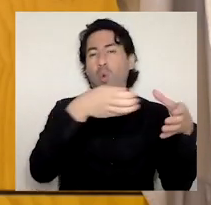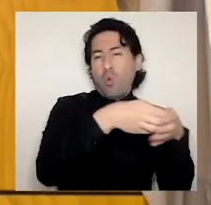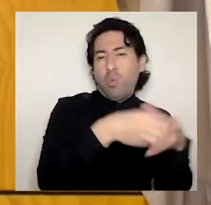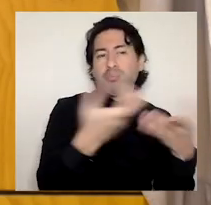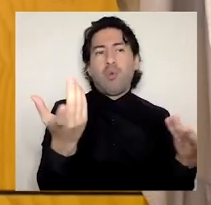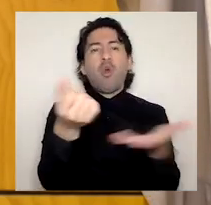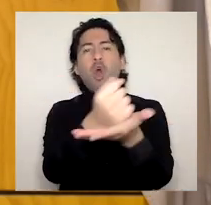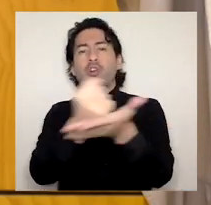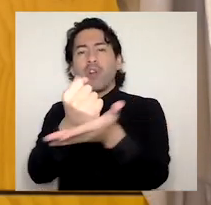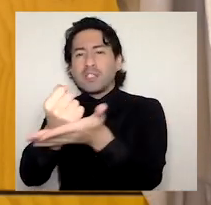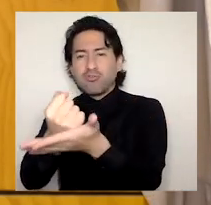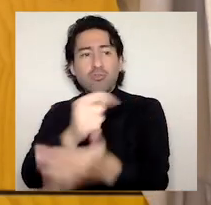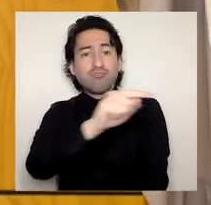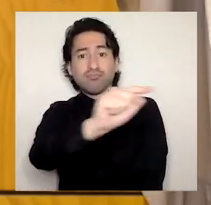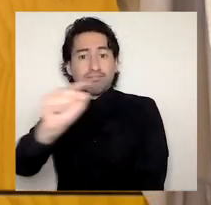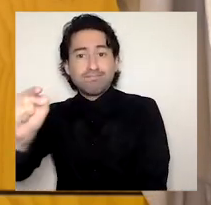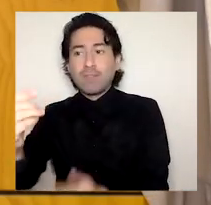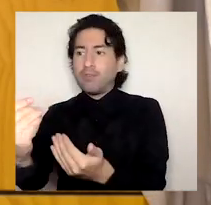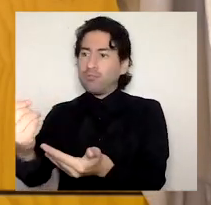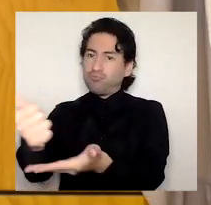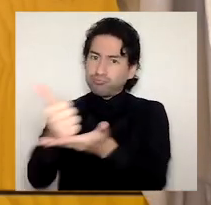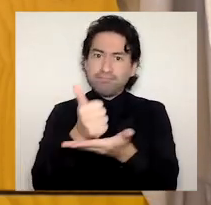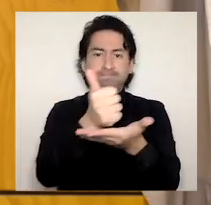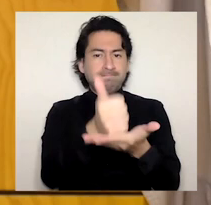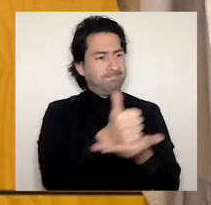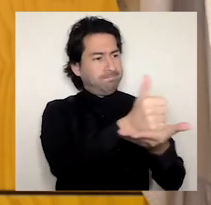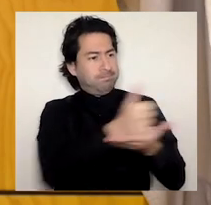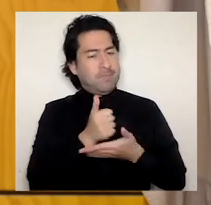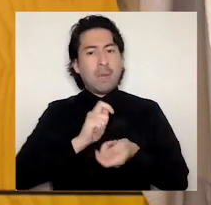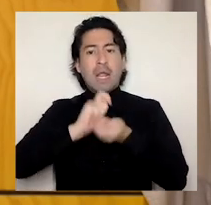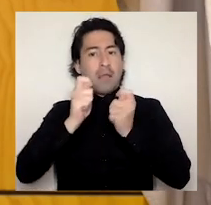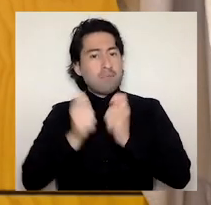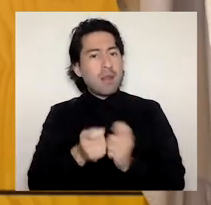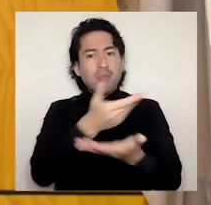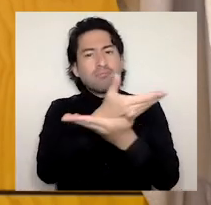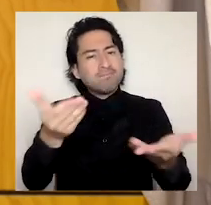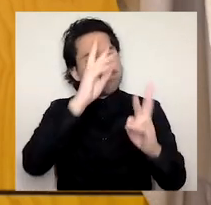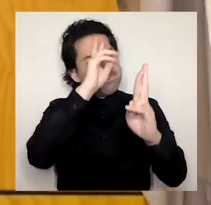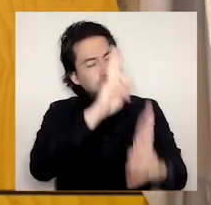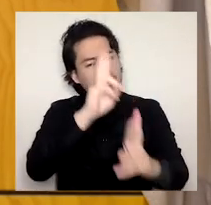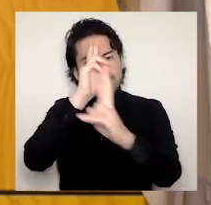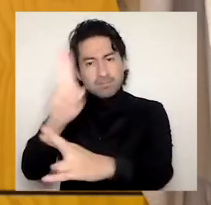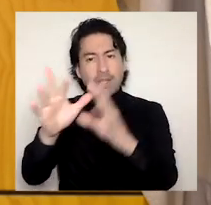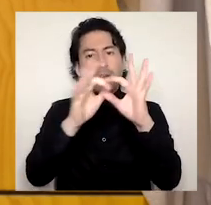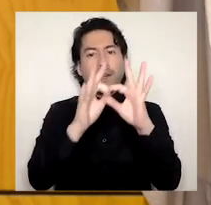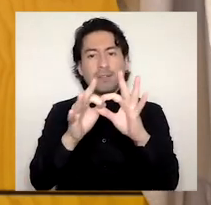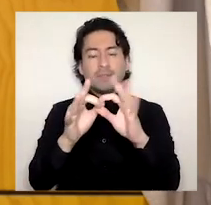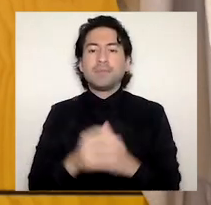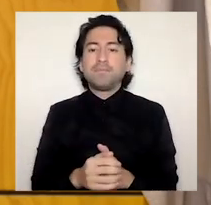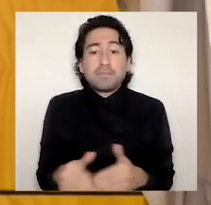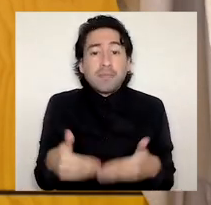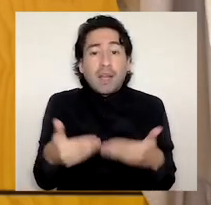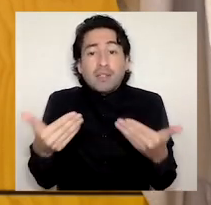efectivamente a este cambio, nuestro mayor reconocimiento, pues así haremos un lugar más justo